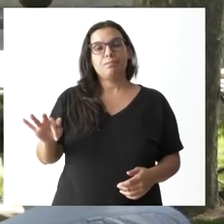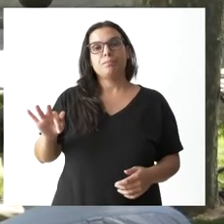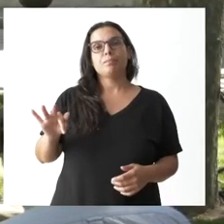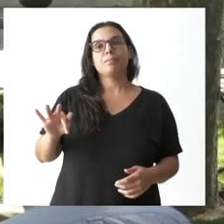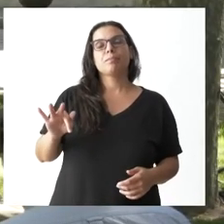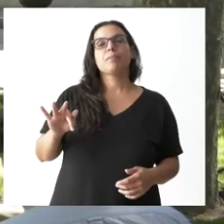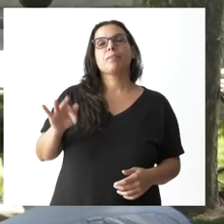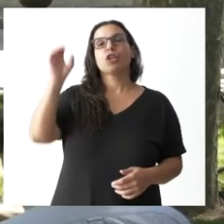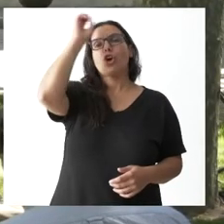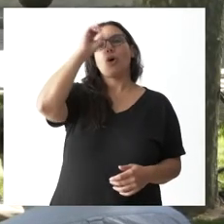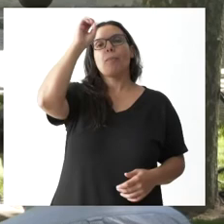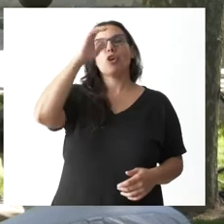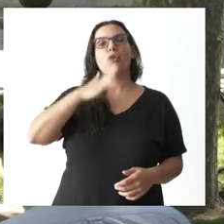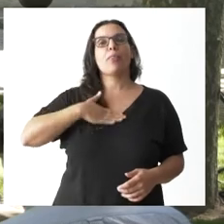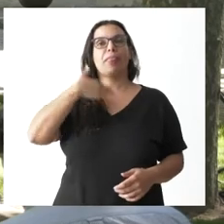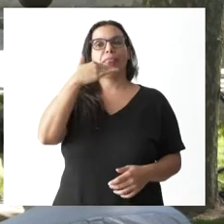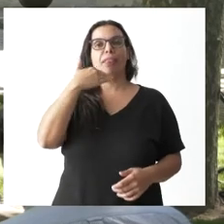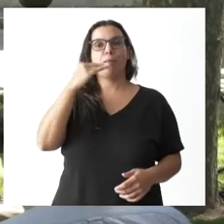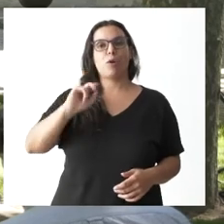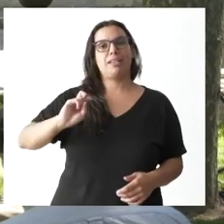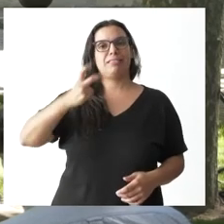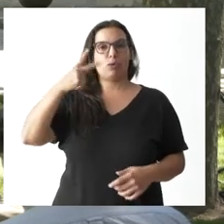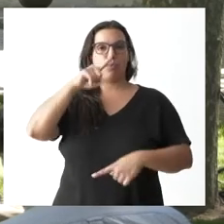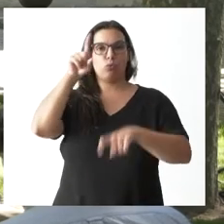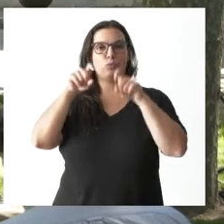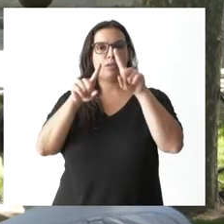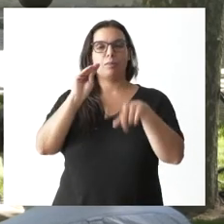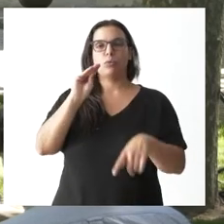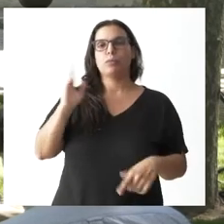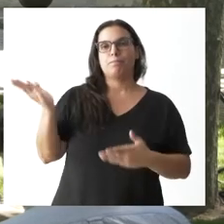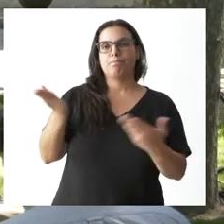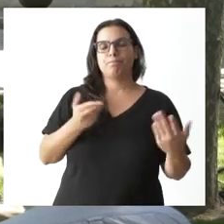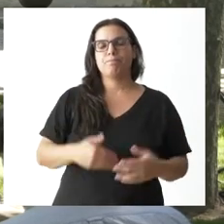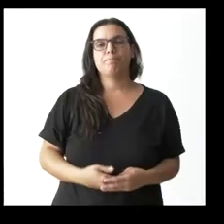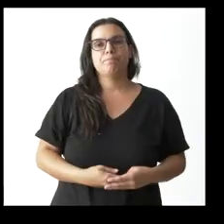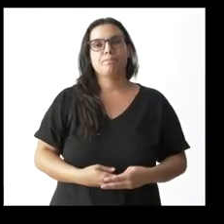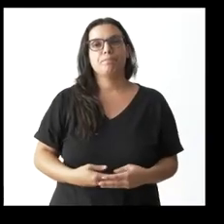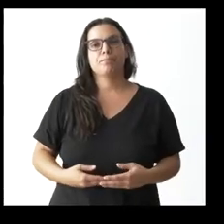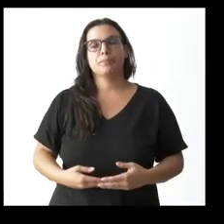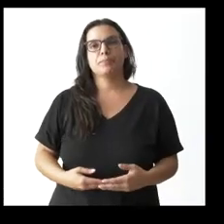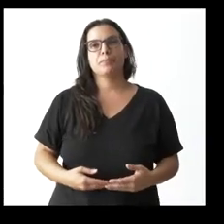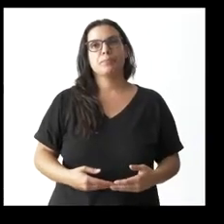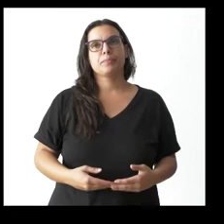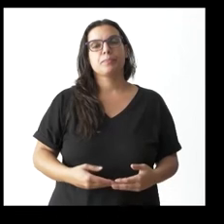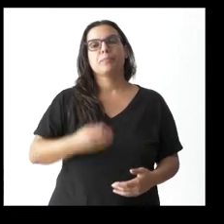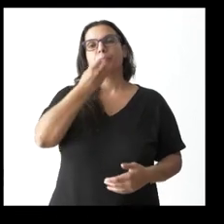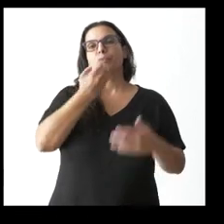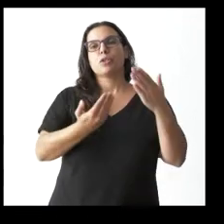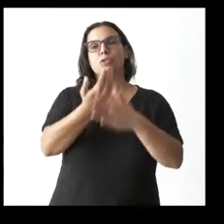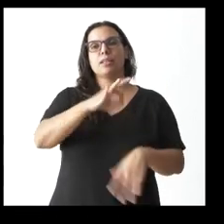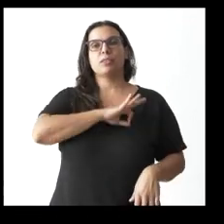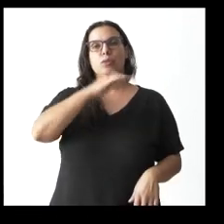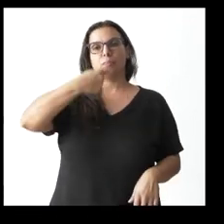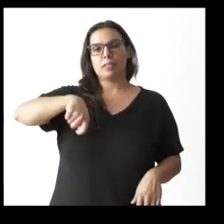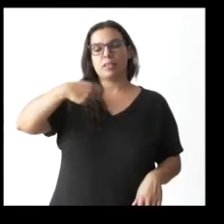Carlos Gil de la opinión de Zamora que es la segunda de las intervenciones adelante Carlos cuando quieras buenos días señor presidente